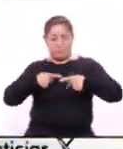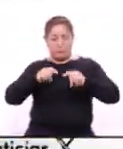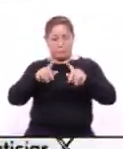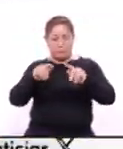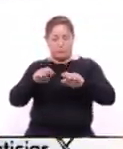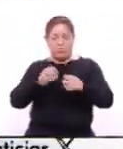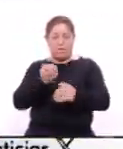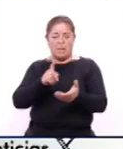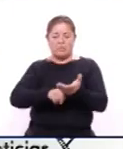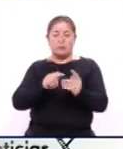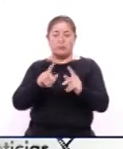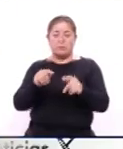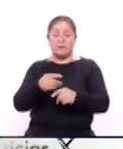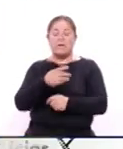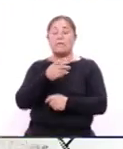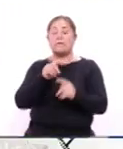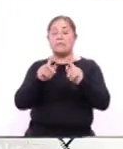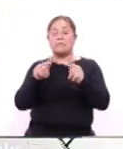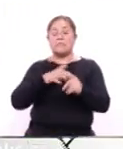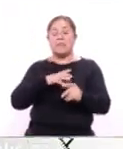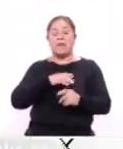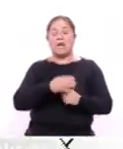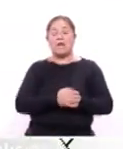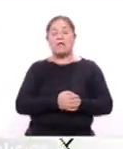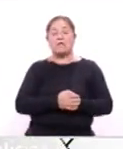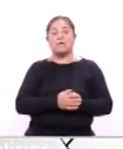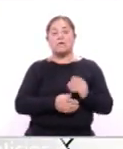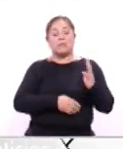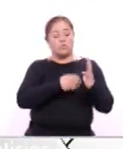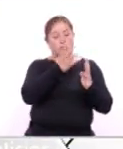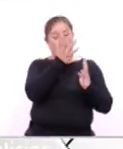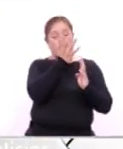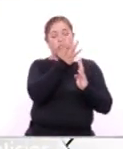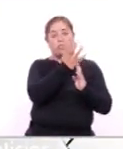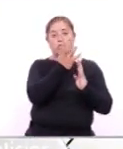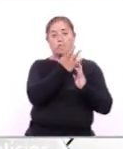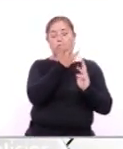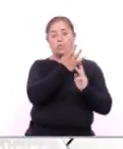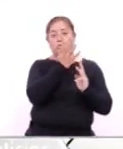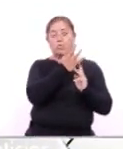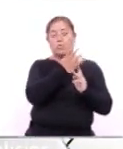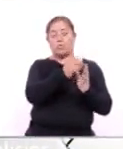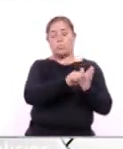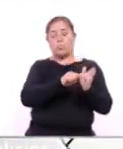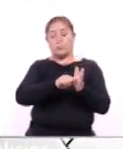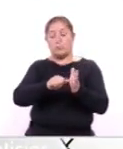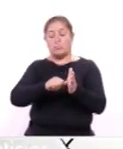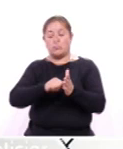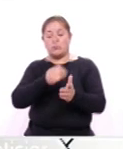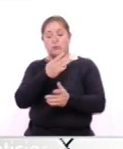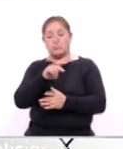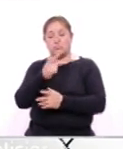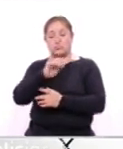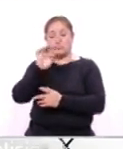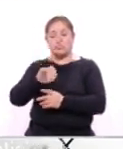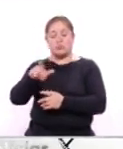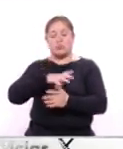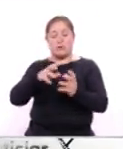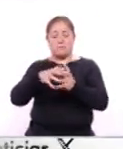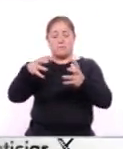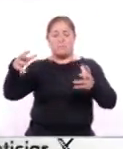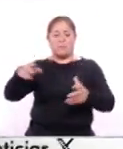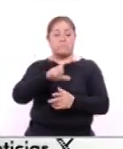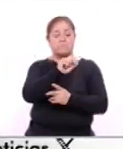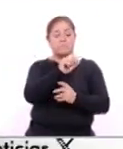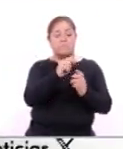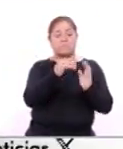escala registró durante el cuarto trimestre de 2023 un incremento del 3.1% en la población económicamente activa, al contar con